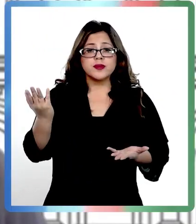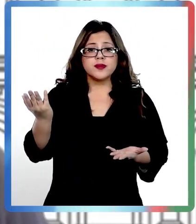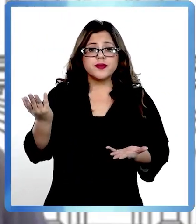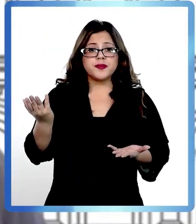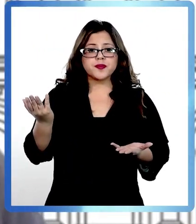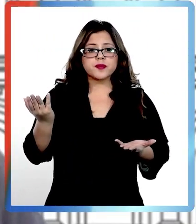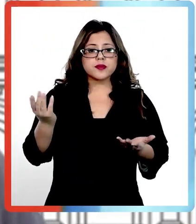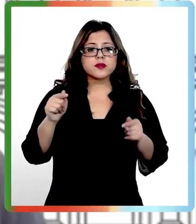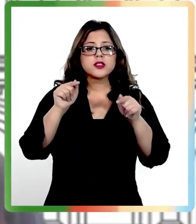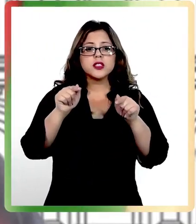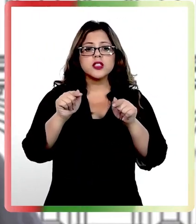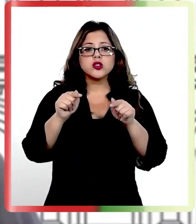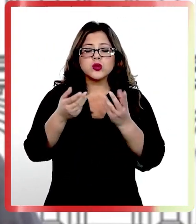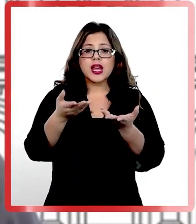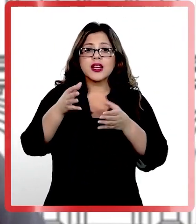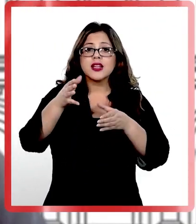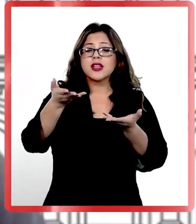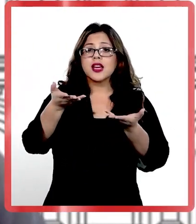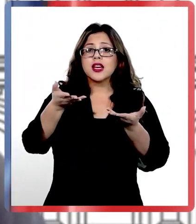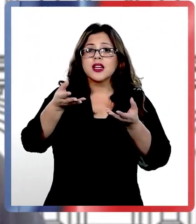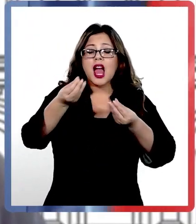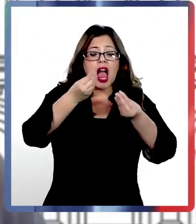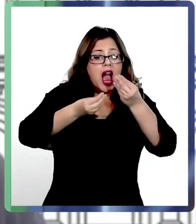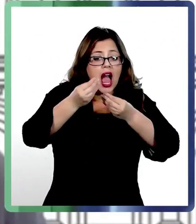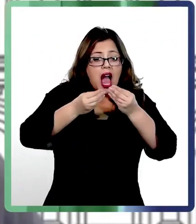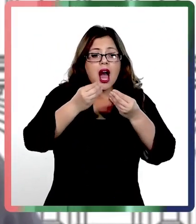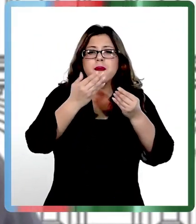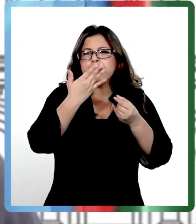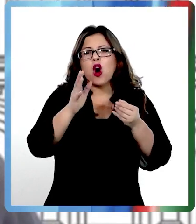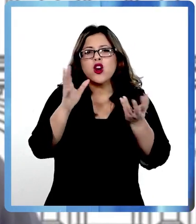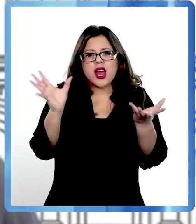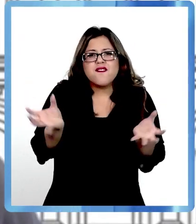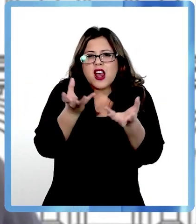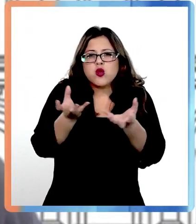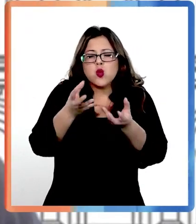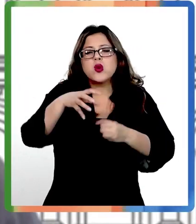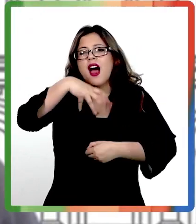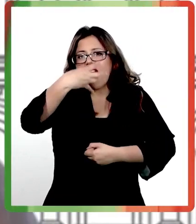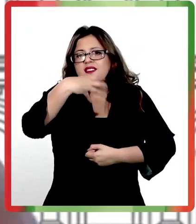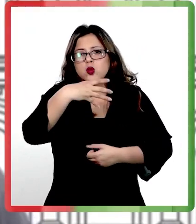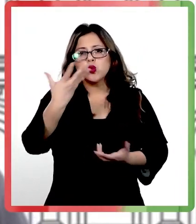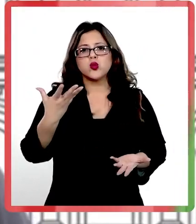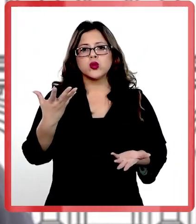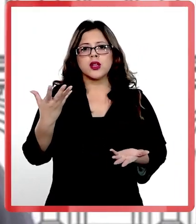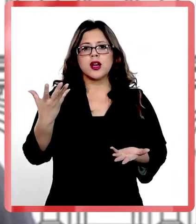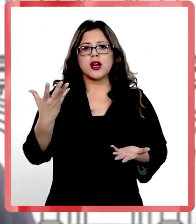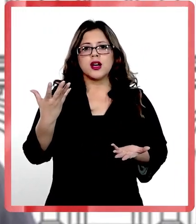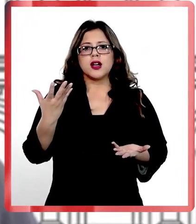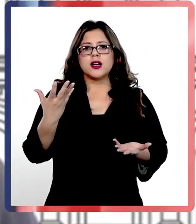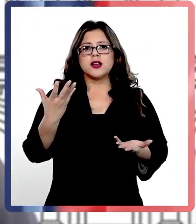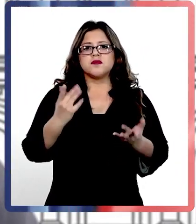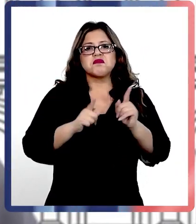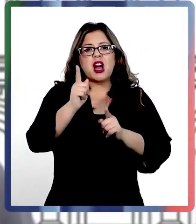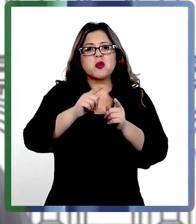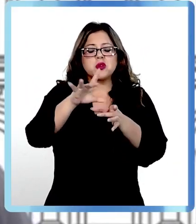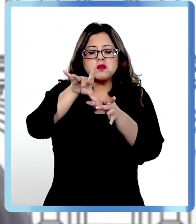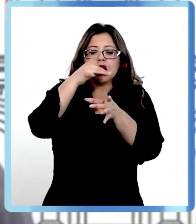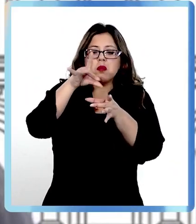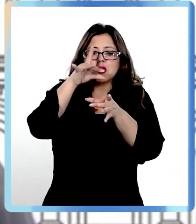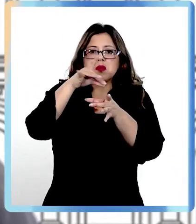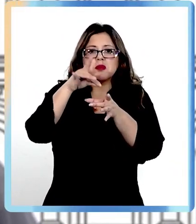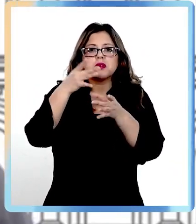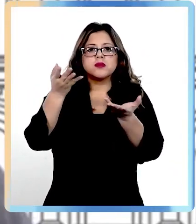pues si vas a hacer picoteo, que el picoteo sean verduras, que sea frutita, uno que otro fruto